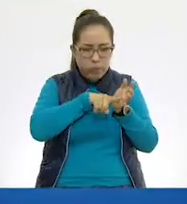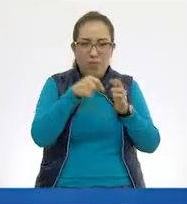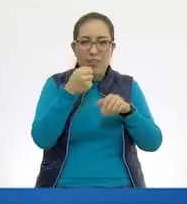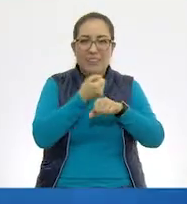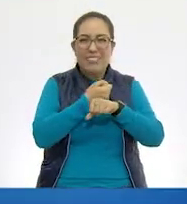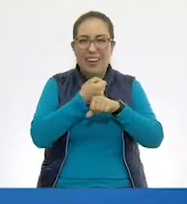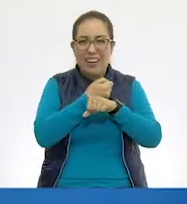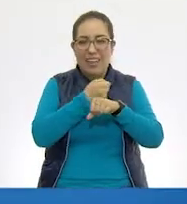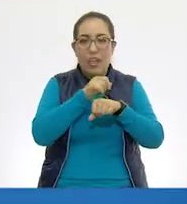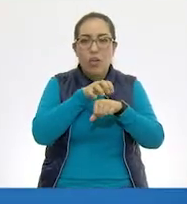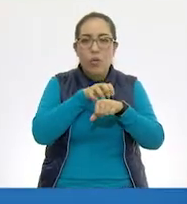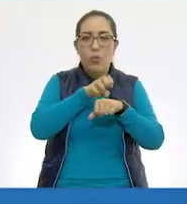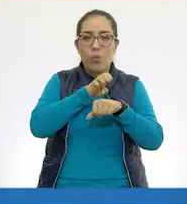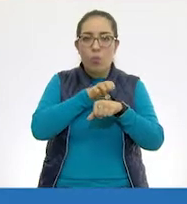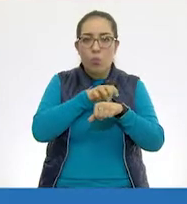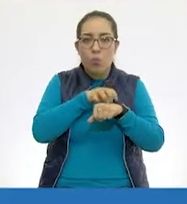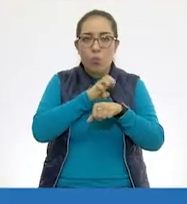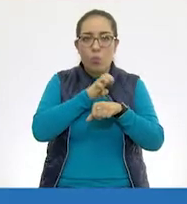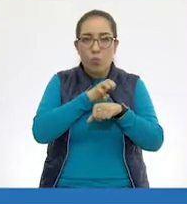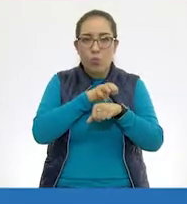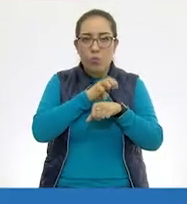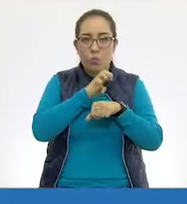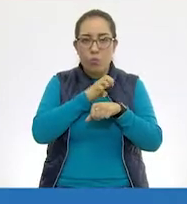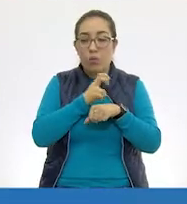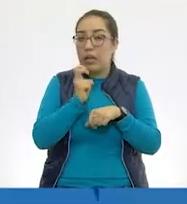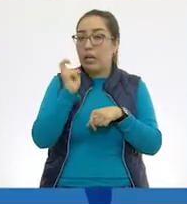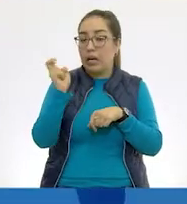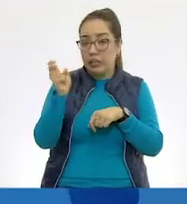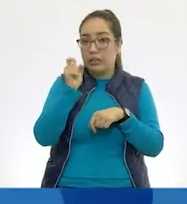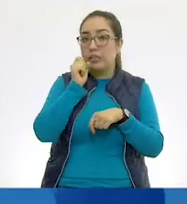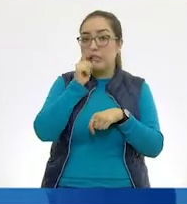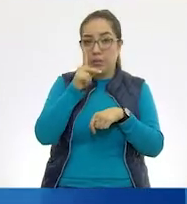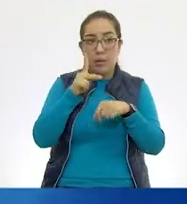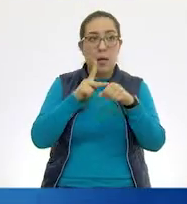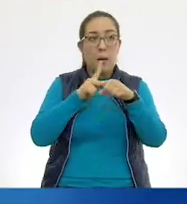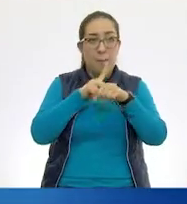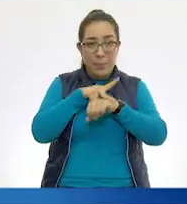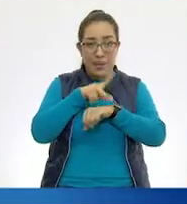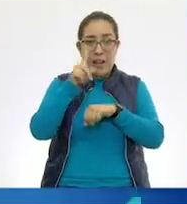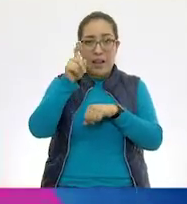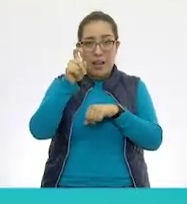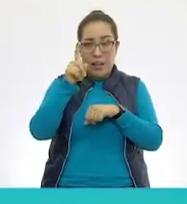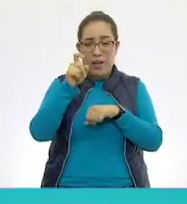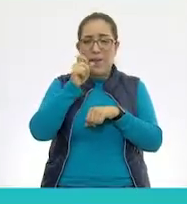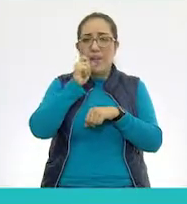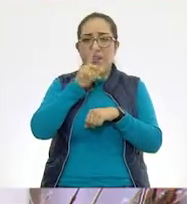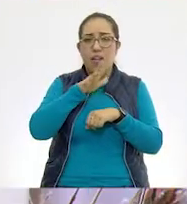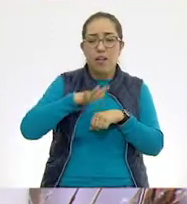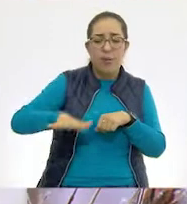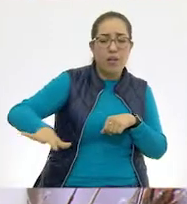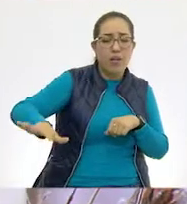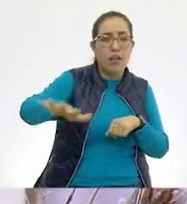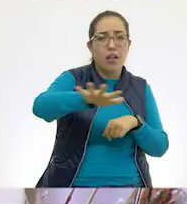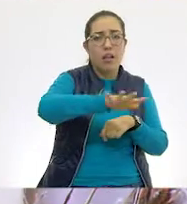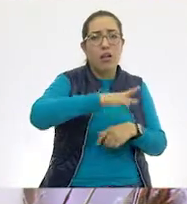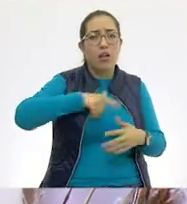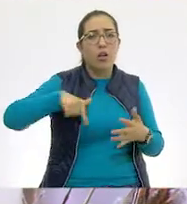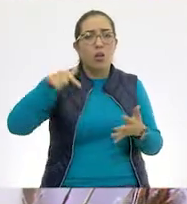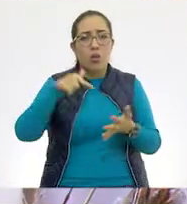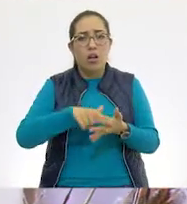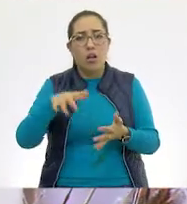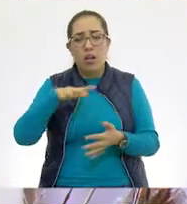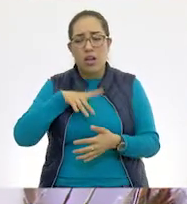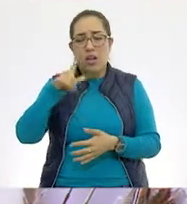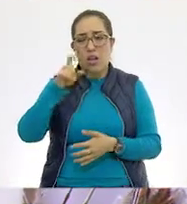la piel húmeda, ¿verdad? Sí. Aquí Además, también podemos encontrarla en ambientes donde hay agua, como los